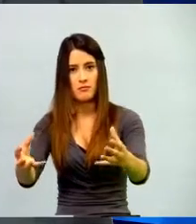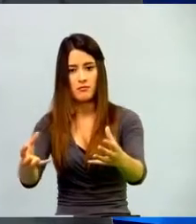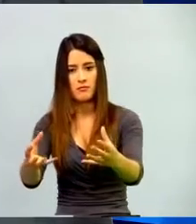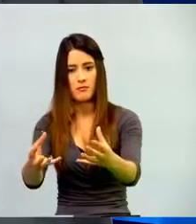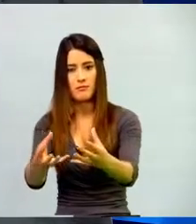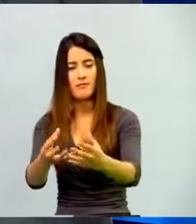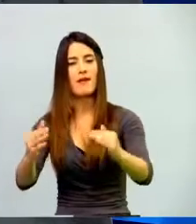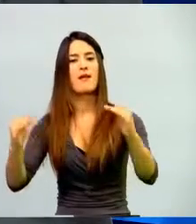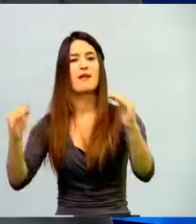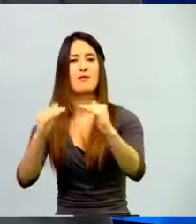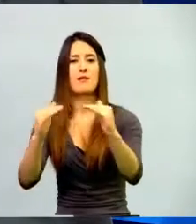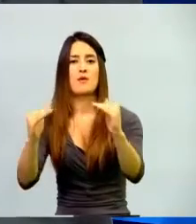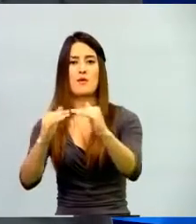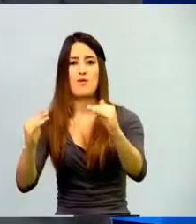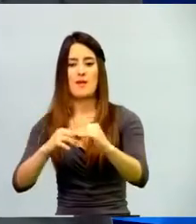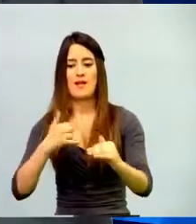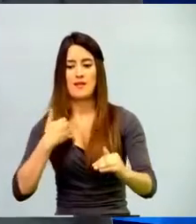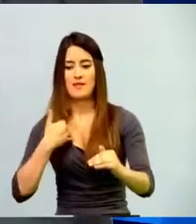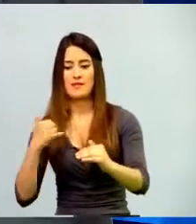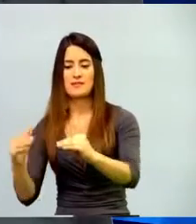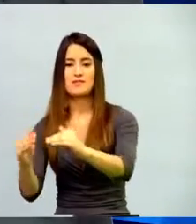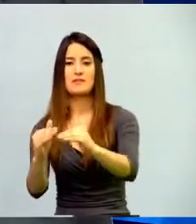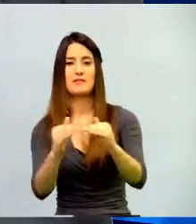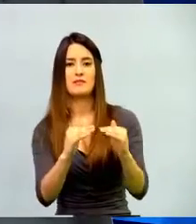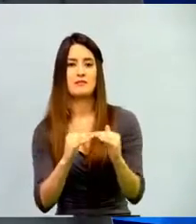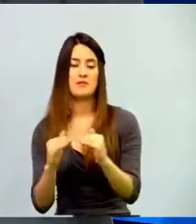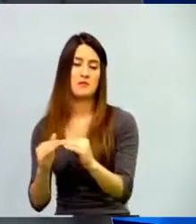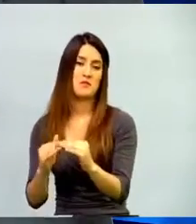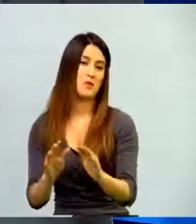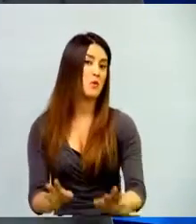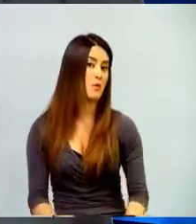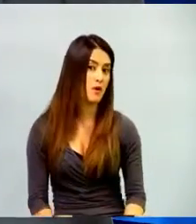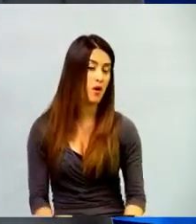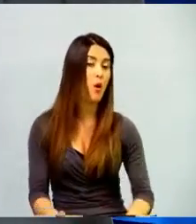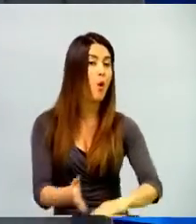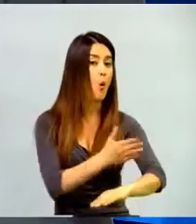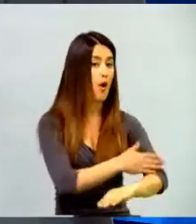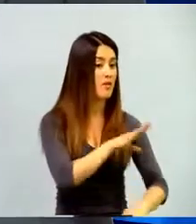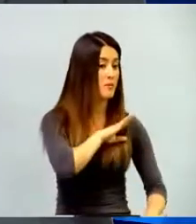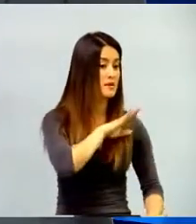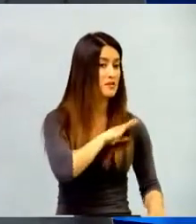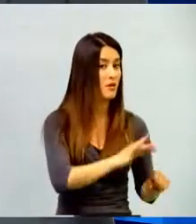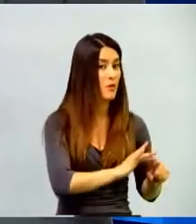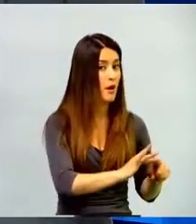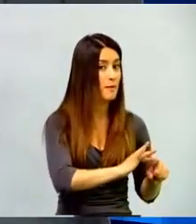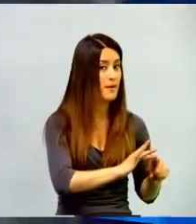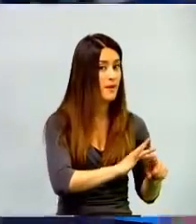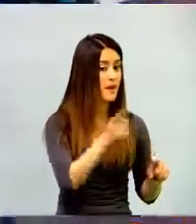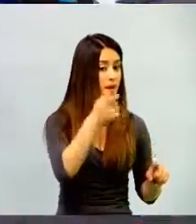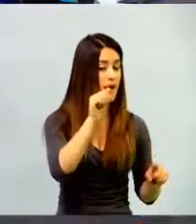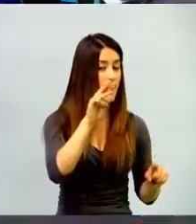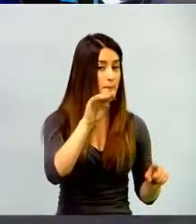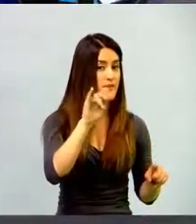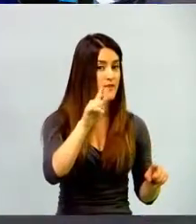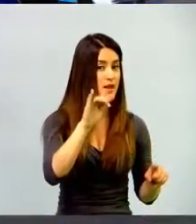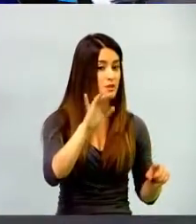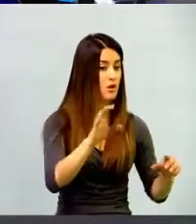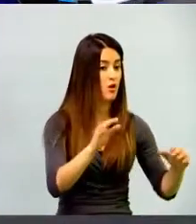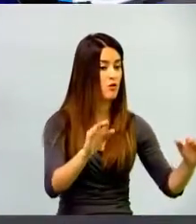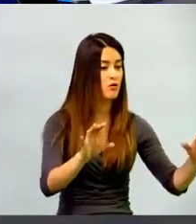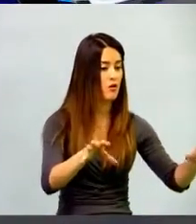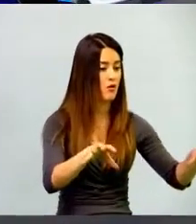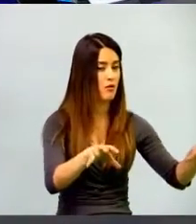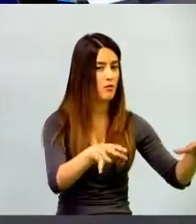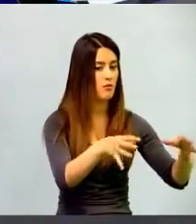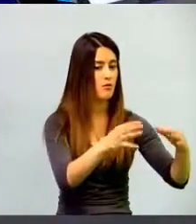esta brecha y poder llegar a la educación superior con las competencias necesarias. En países como Alemania